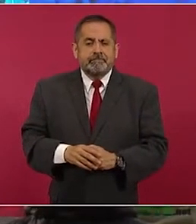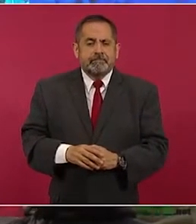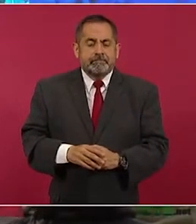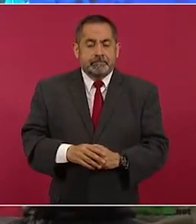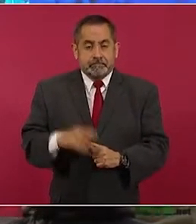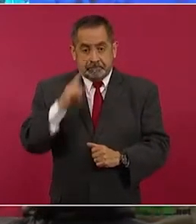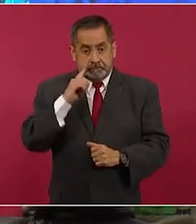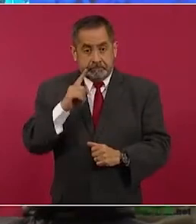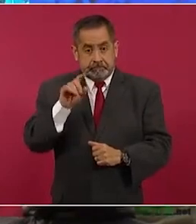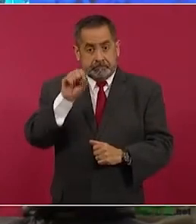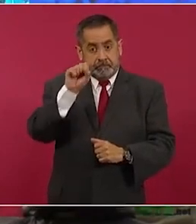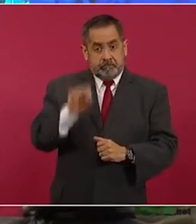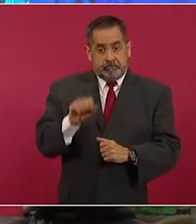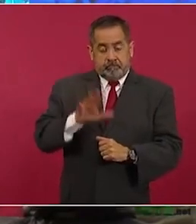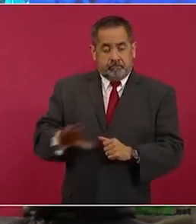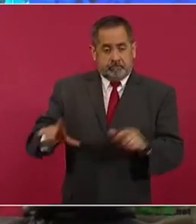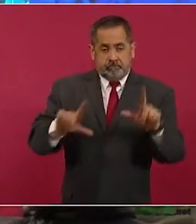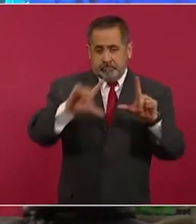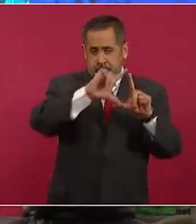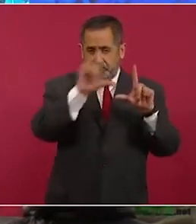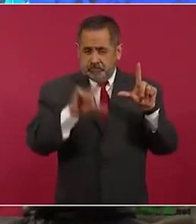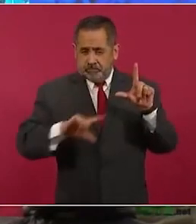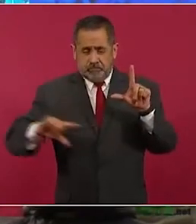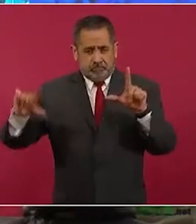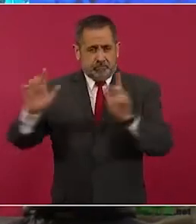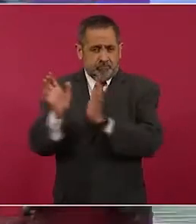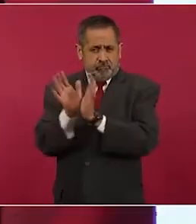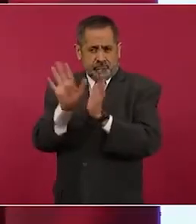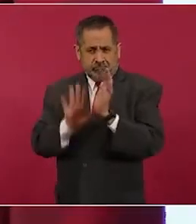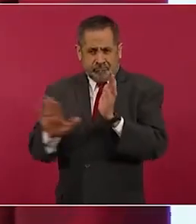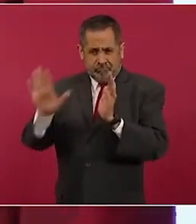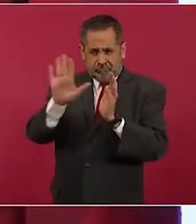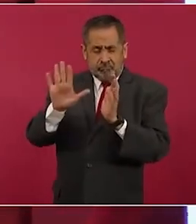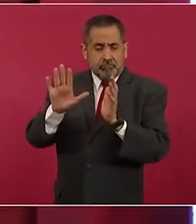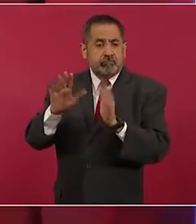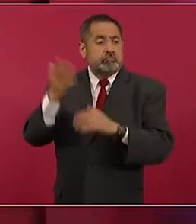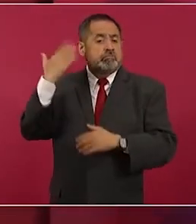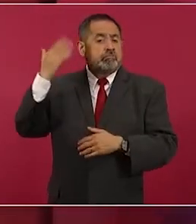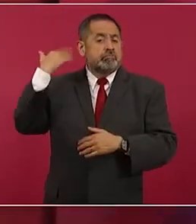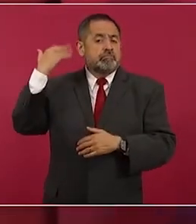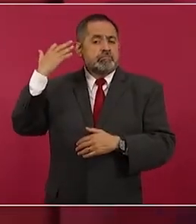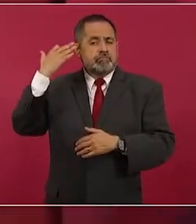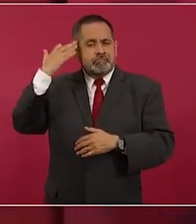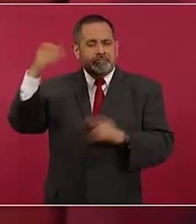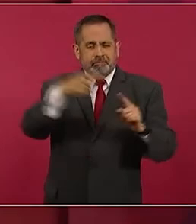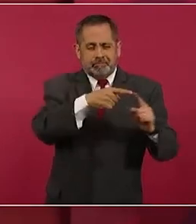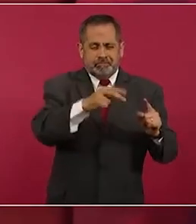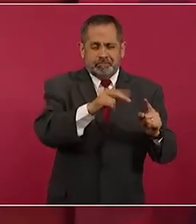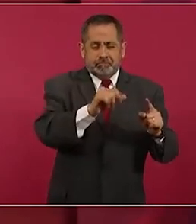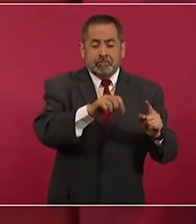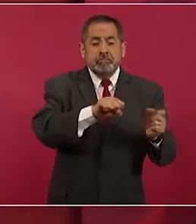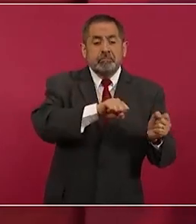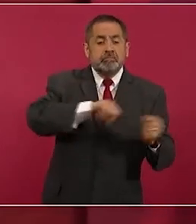todo el sureste quedó en el abandono durante el periodo neoliberal.